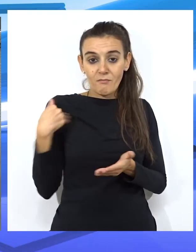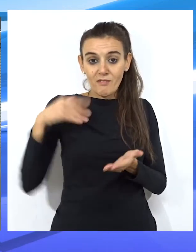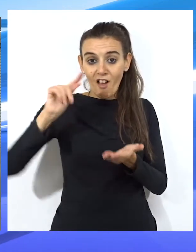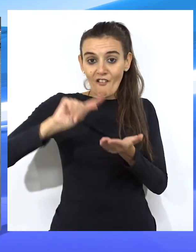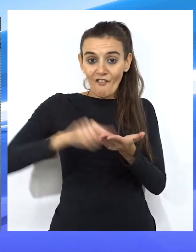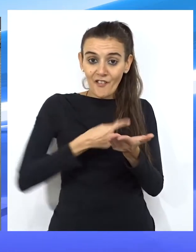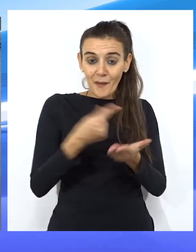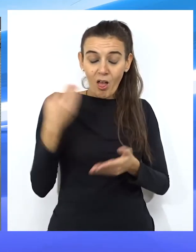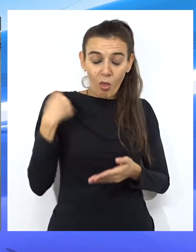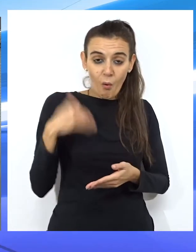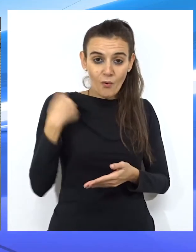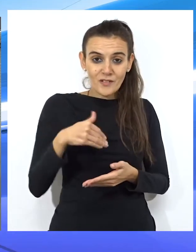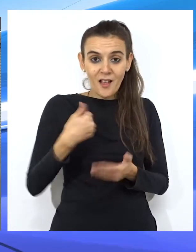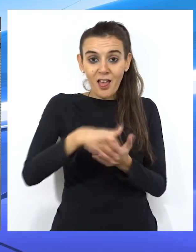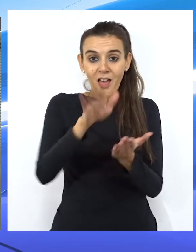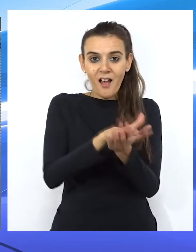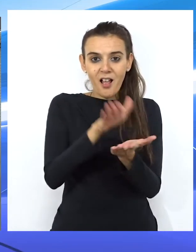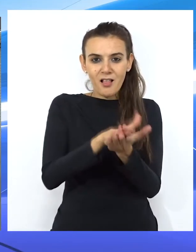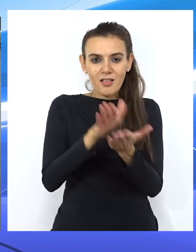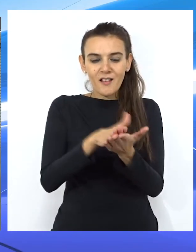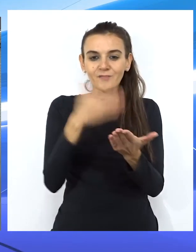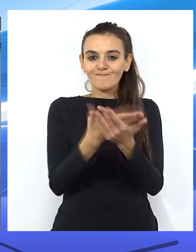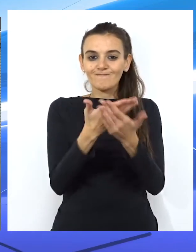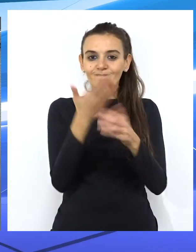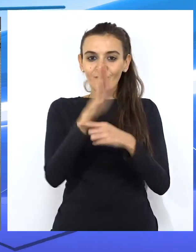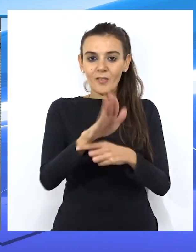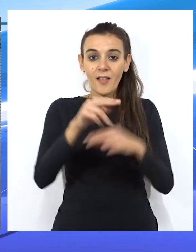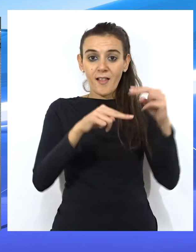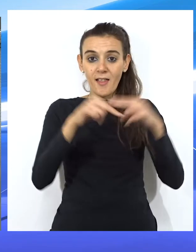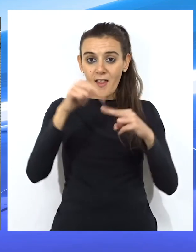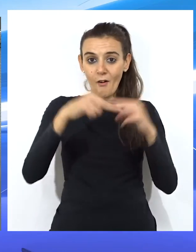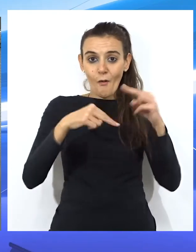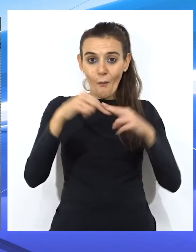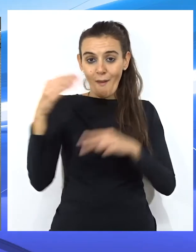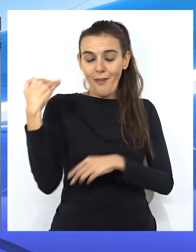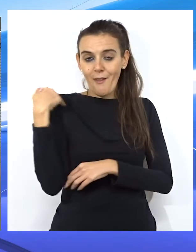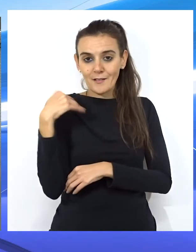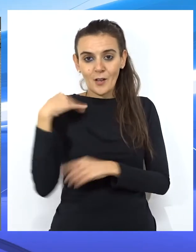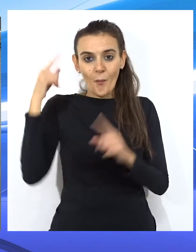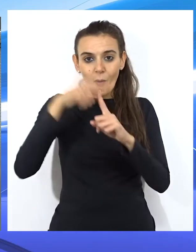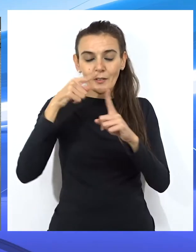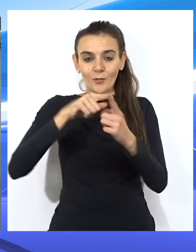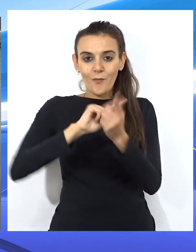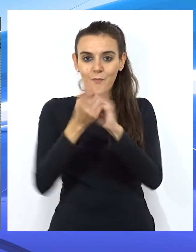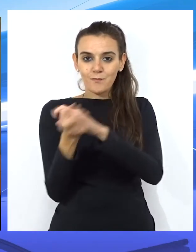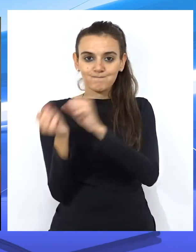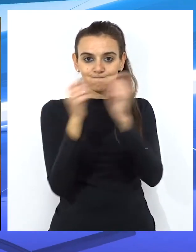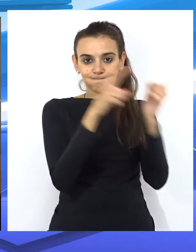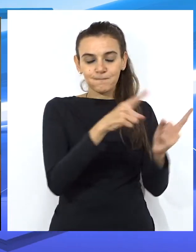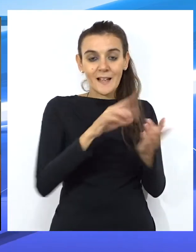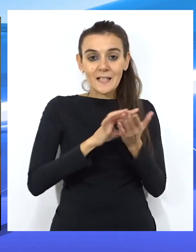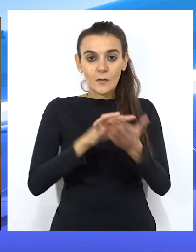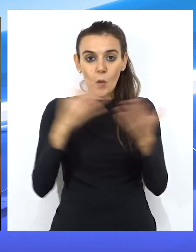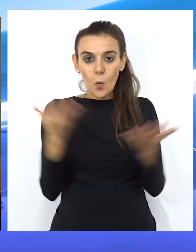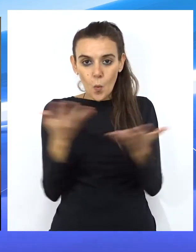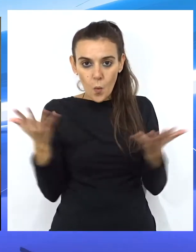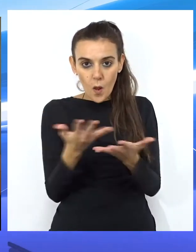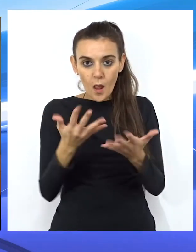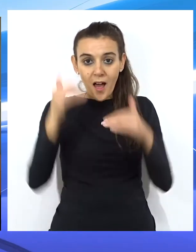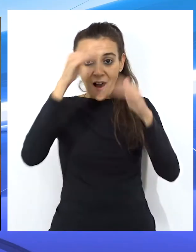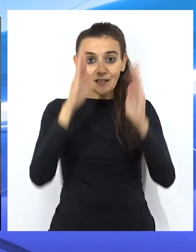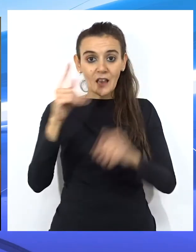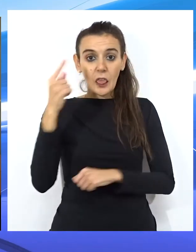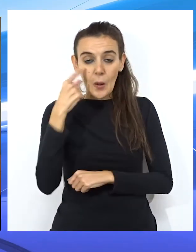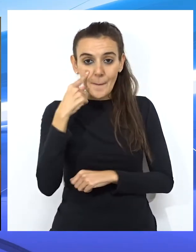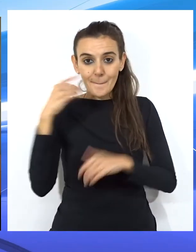Se ha firmado ya el acto de replanteo de la obra para el traslado del Servicio de Urgencias de